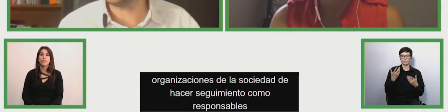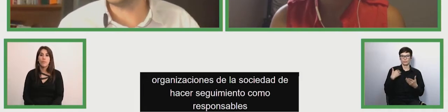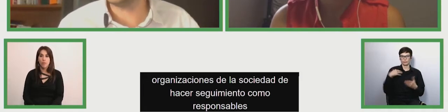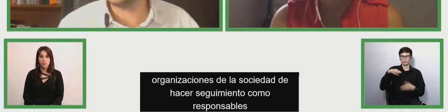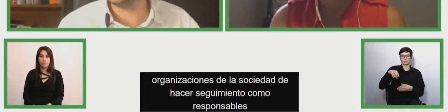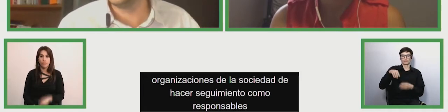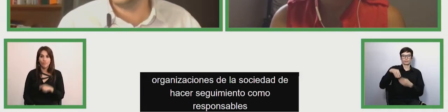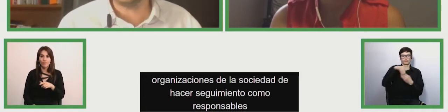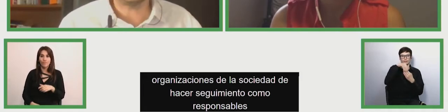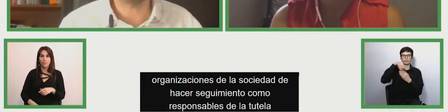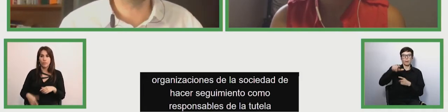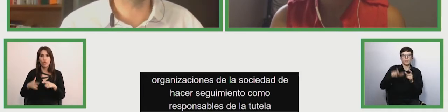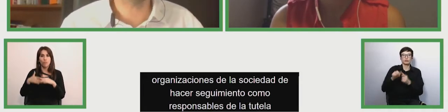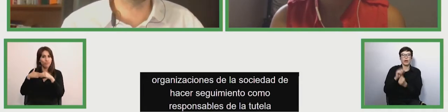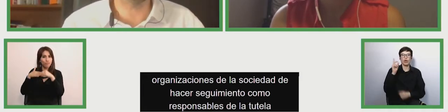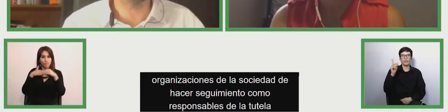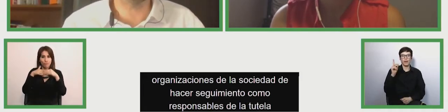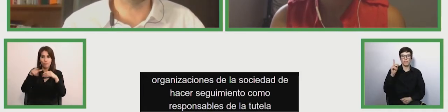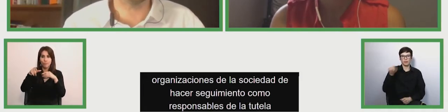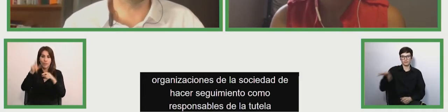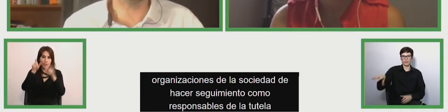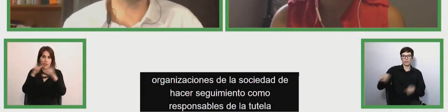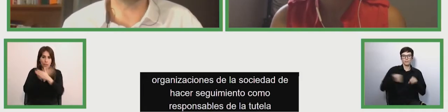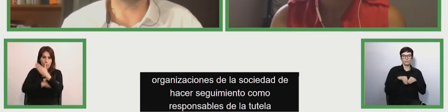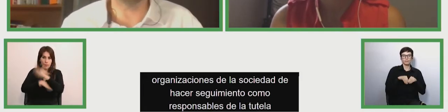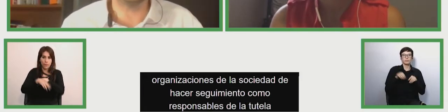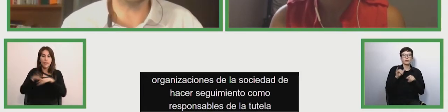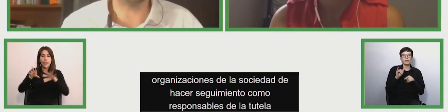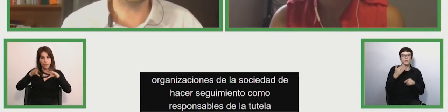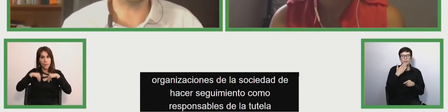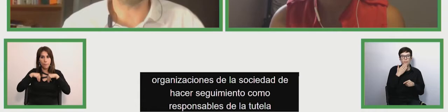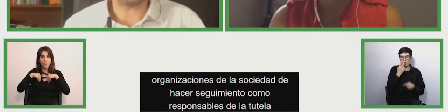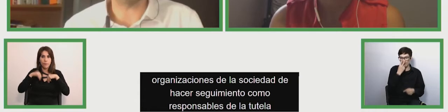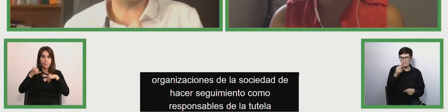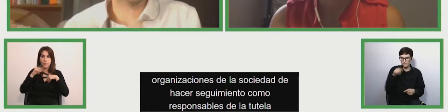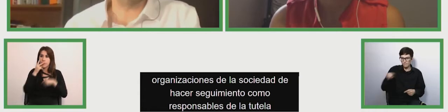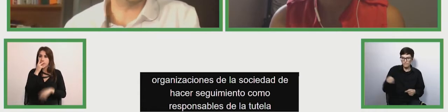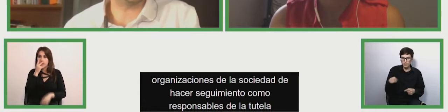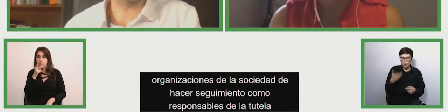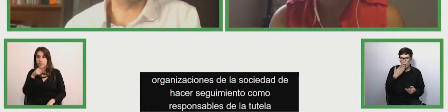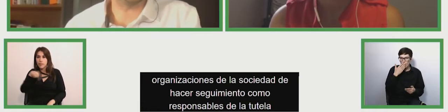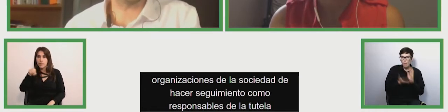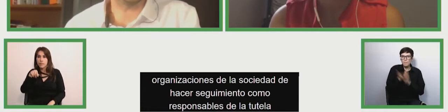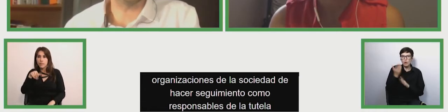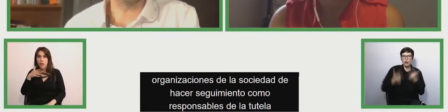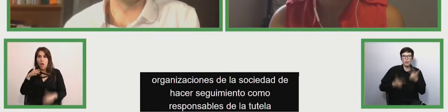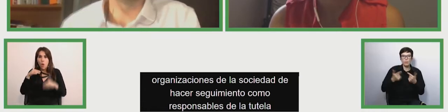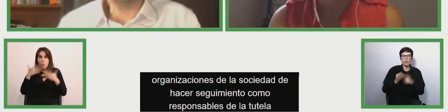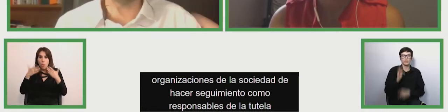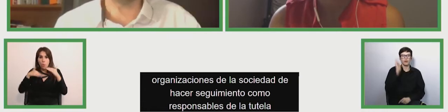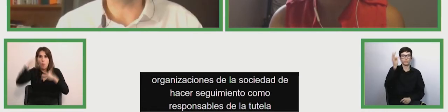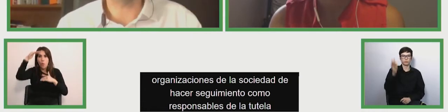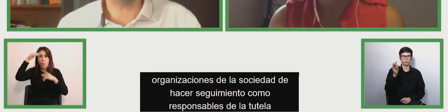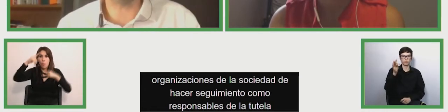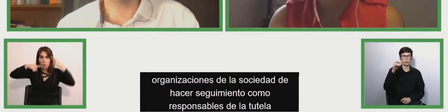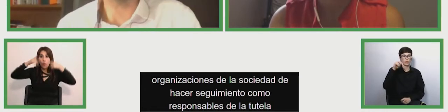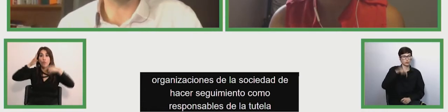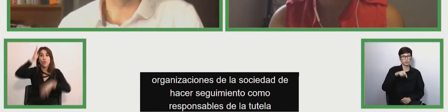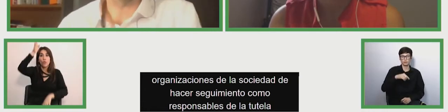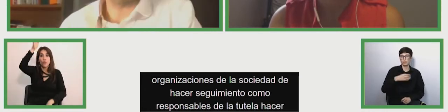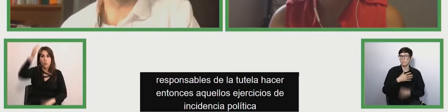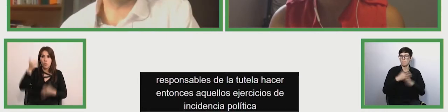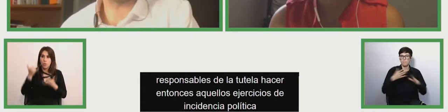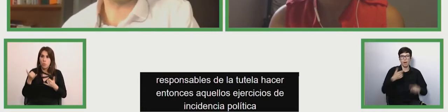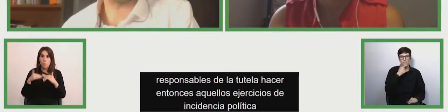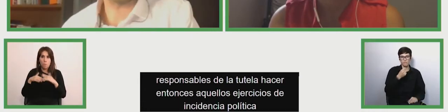con discapacidad y hacer, entonces, aquellos ejercicios de incidencia política para mejores políticas públicas en el futuro. Es más fácil hacerlo si